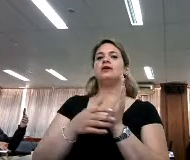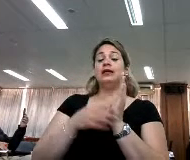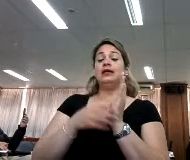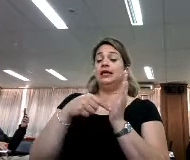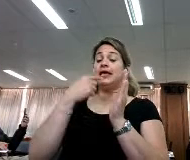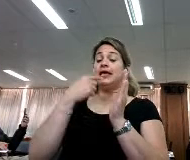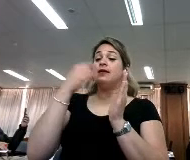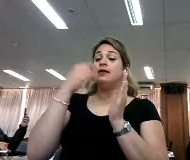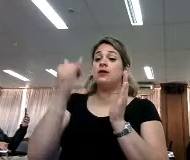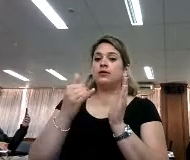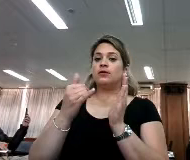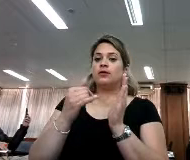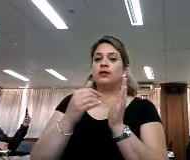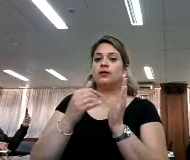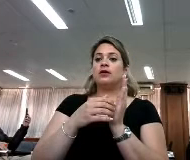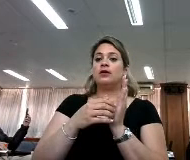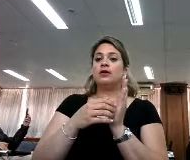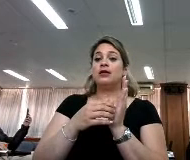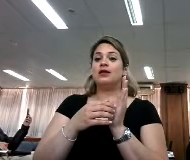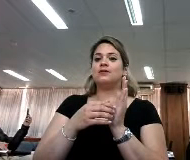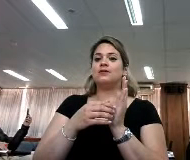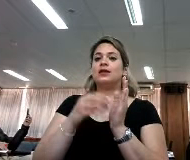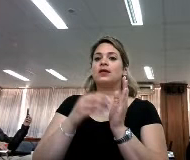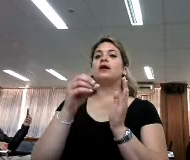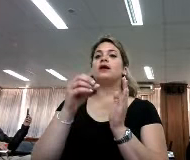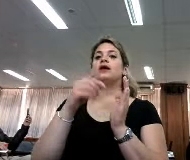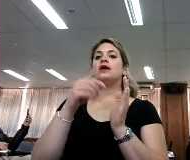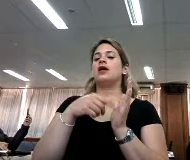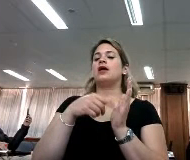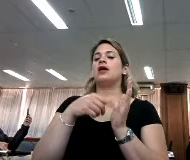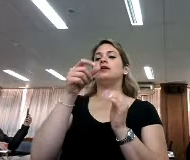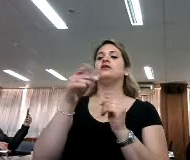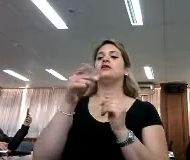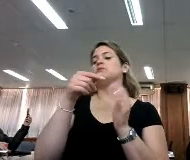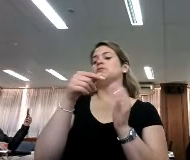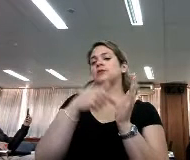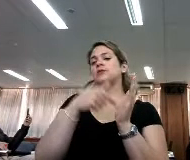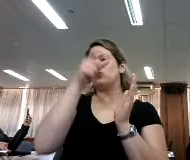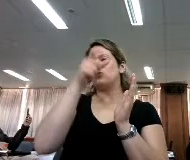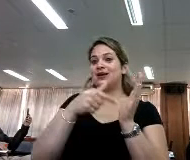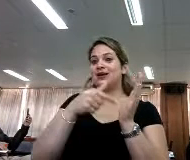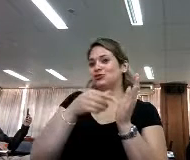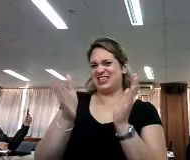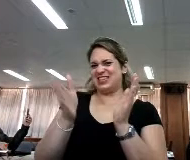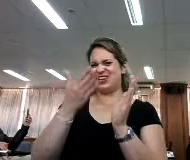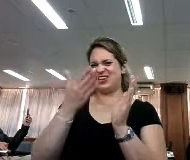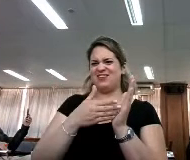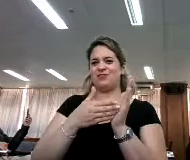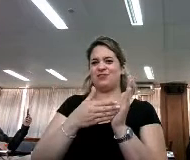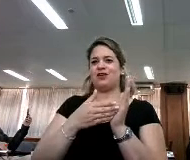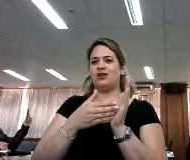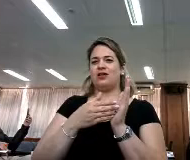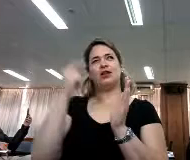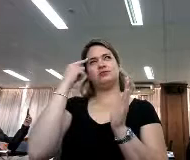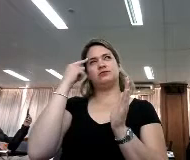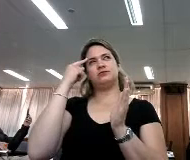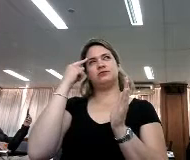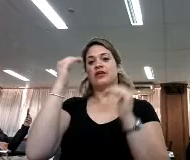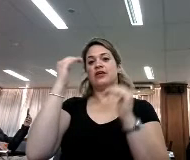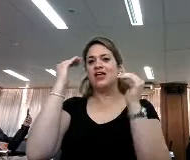con No al revés. el morador de las tinieblas de Lovecraft, que Robert Bloch se lo replica con la sombra que vivió del chapitel.